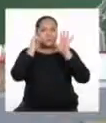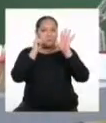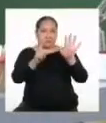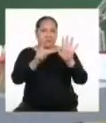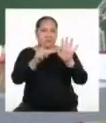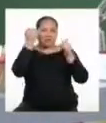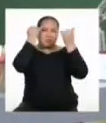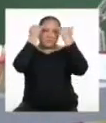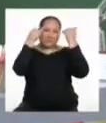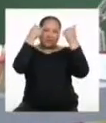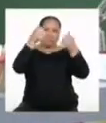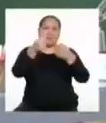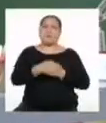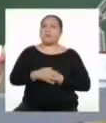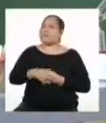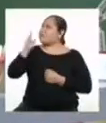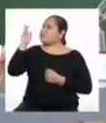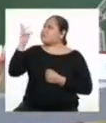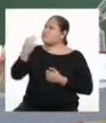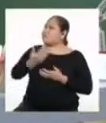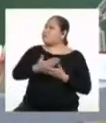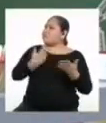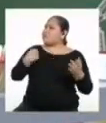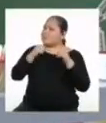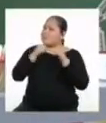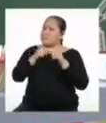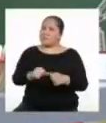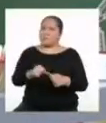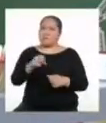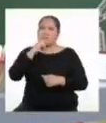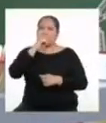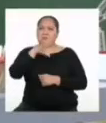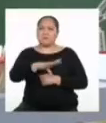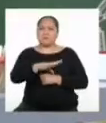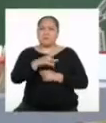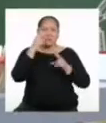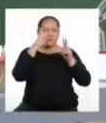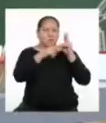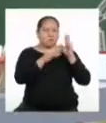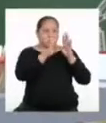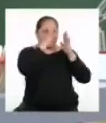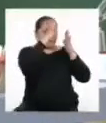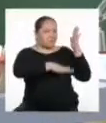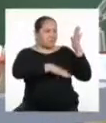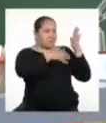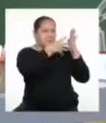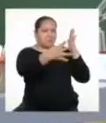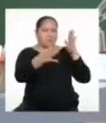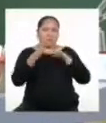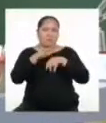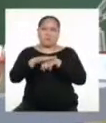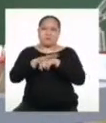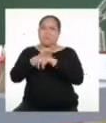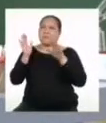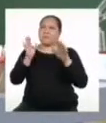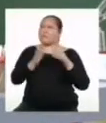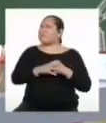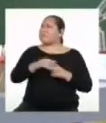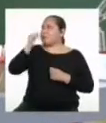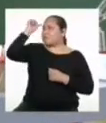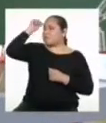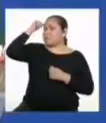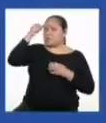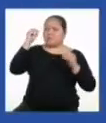un buen número. Profesora Felicitas, antes de seguir, voy a darle una chequeada a mi cuadrito de planificación para recordar cómo